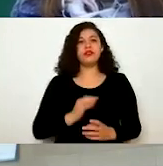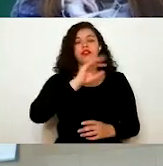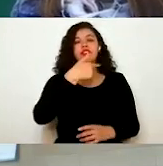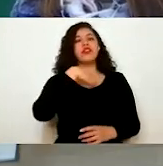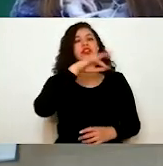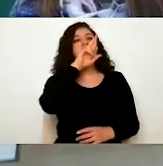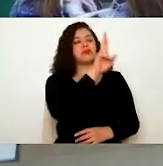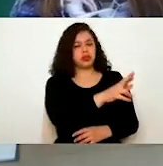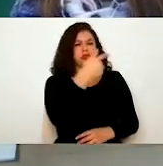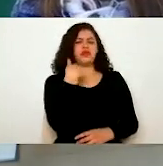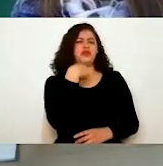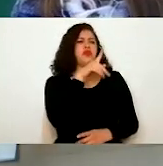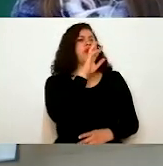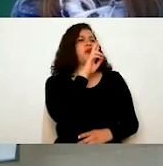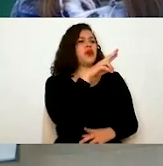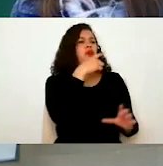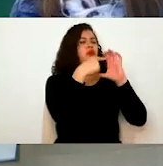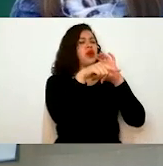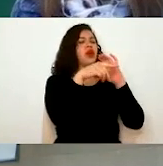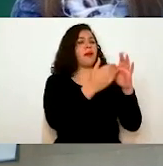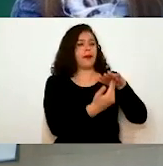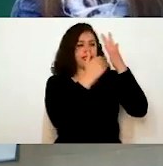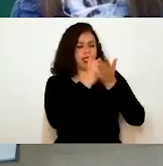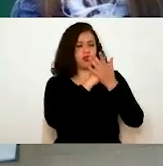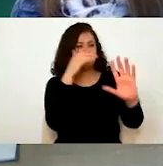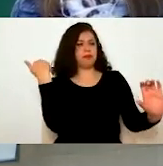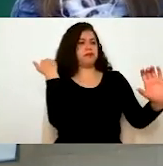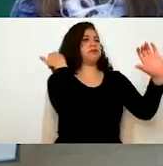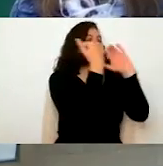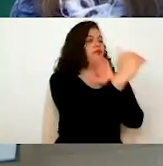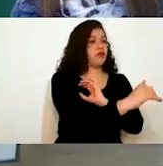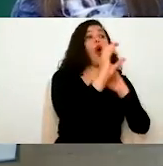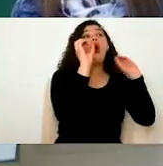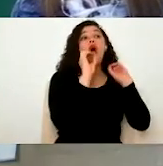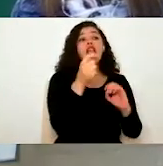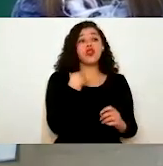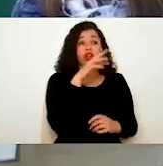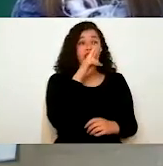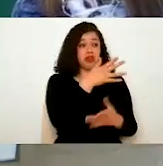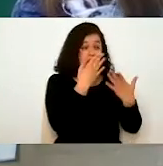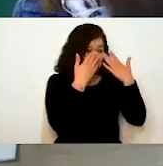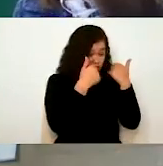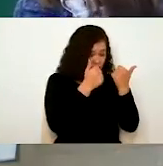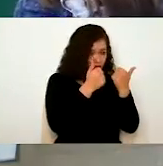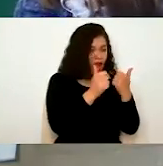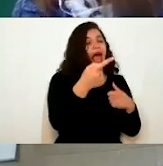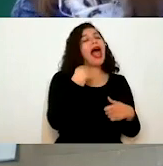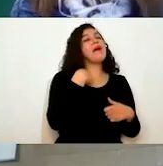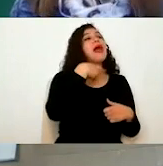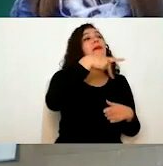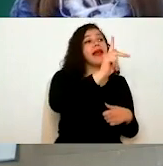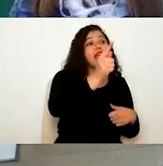yo misma les contesto a través del correo de mesa de ayuda. O, en su caso, si yo no tengo la respuesta, se canaliza